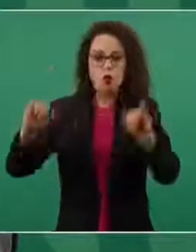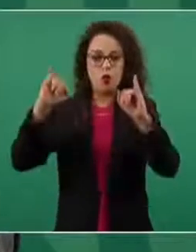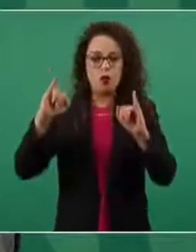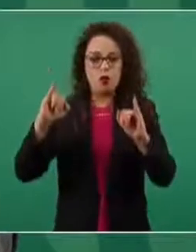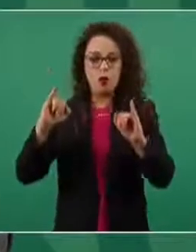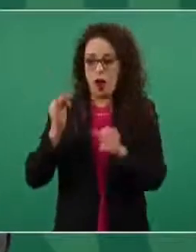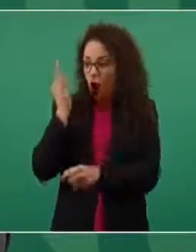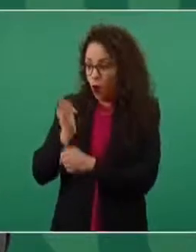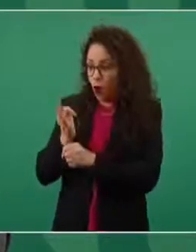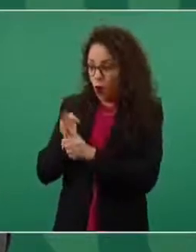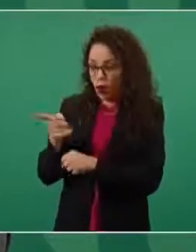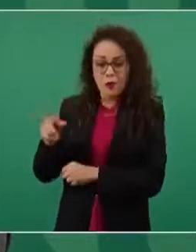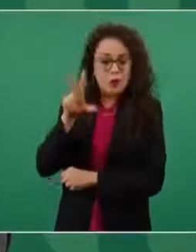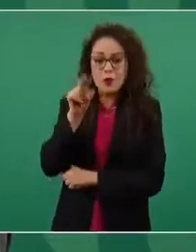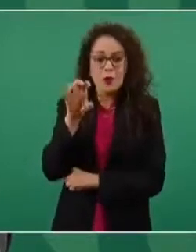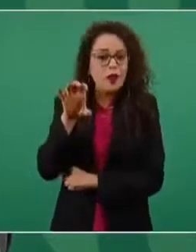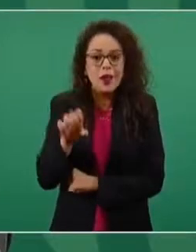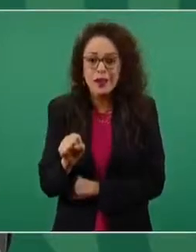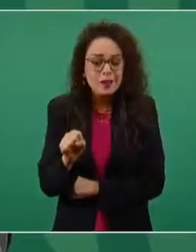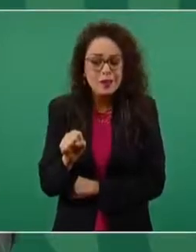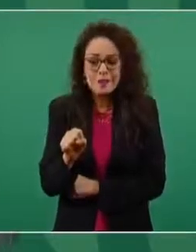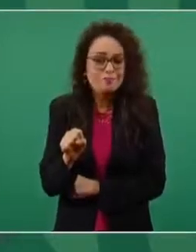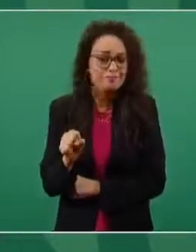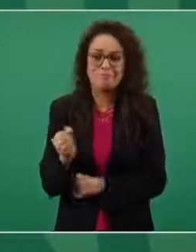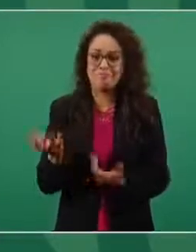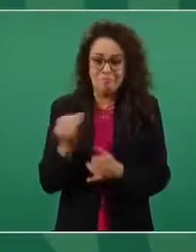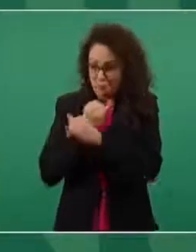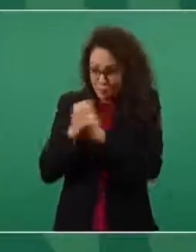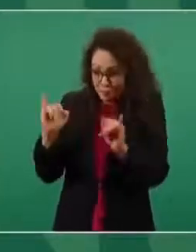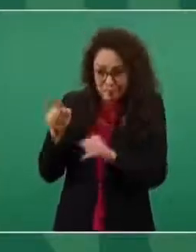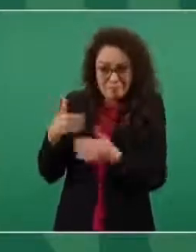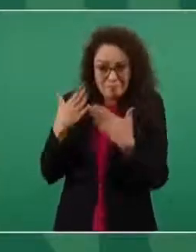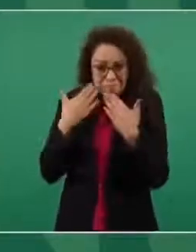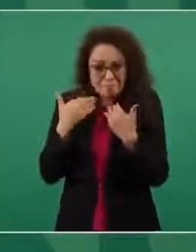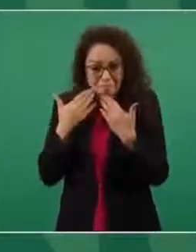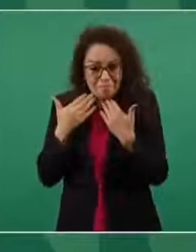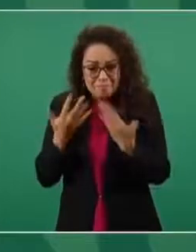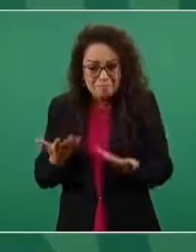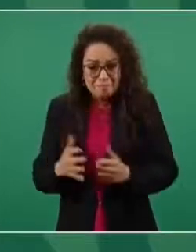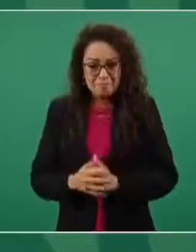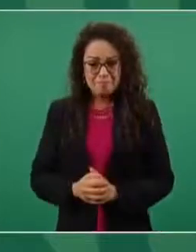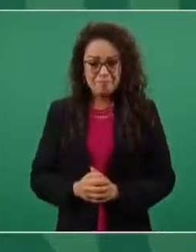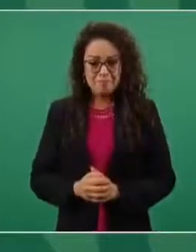es y podría estar en el Poder Judicial,